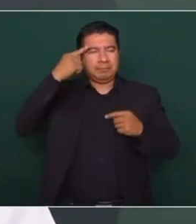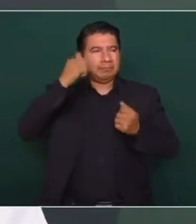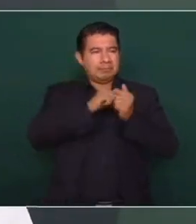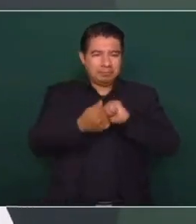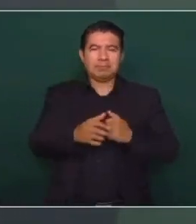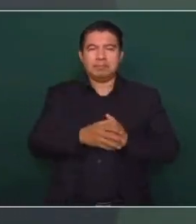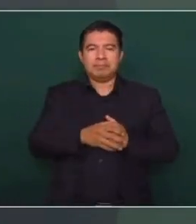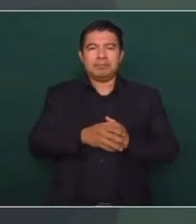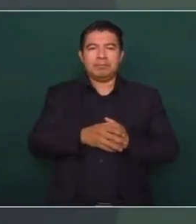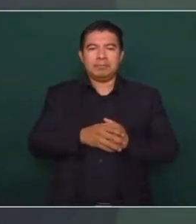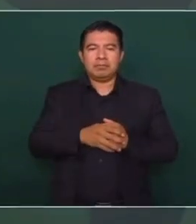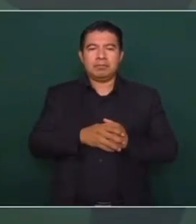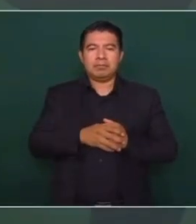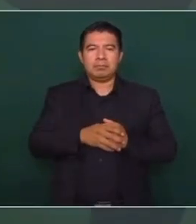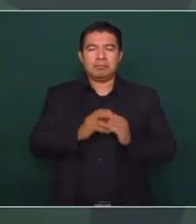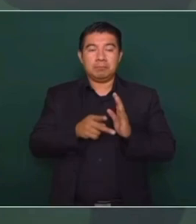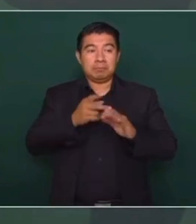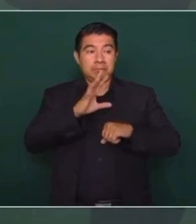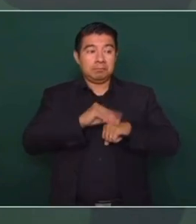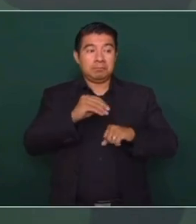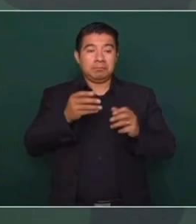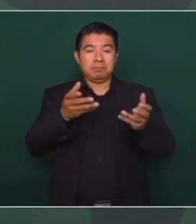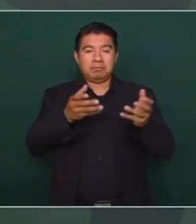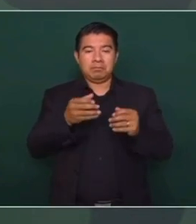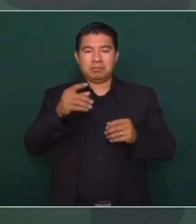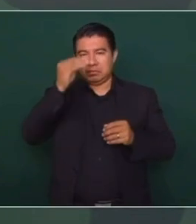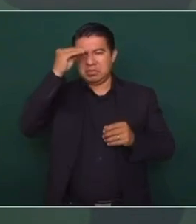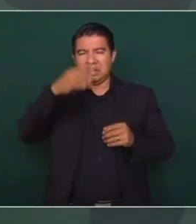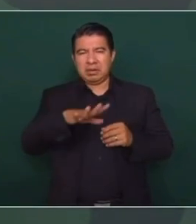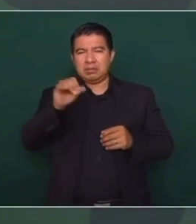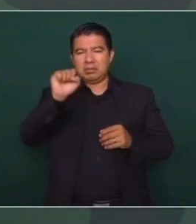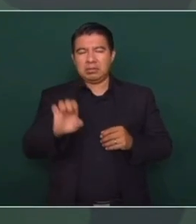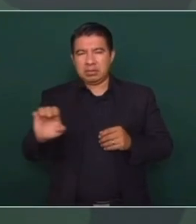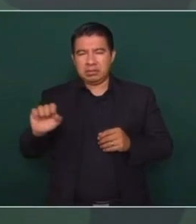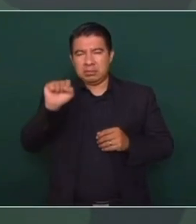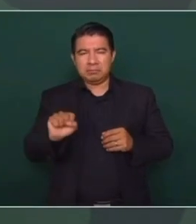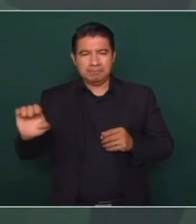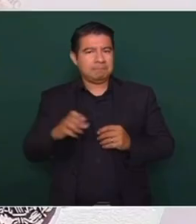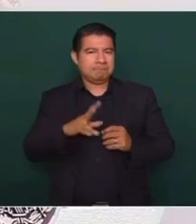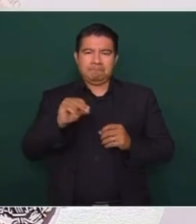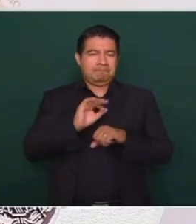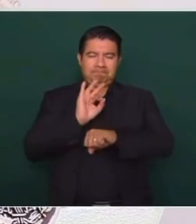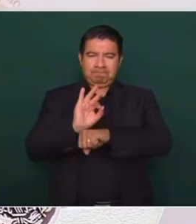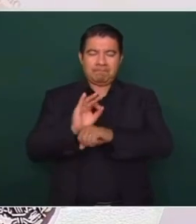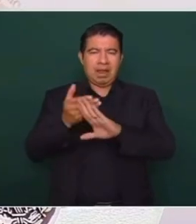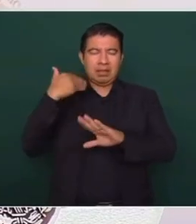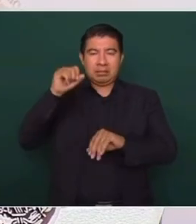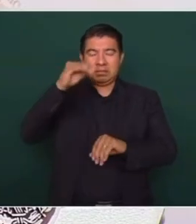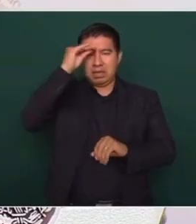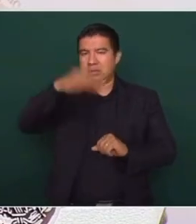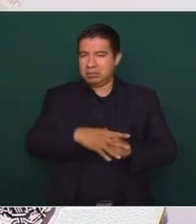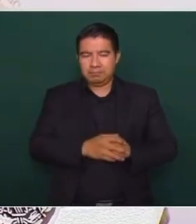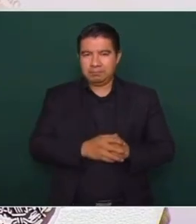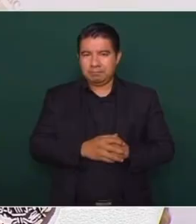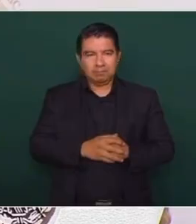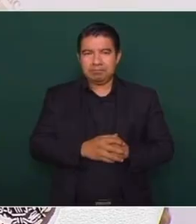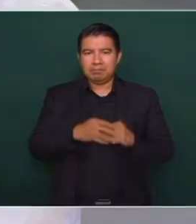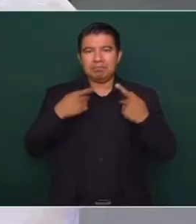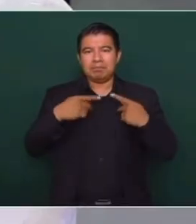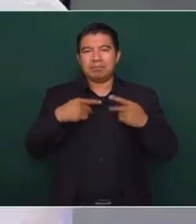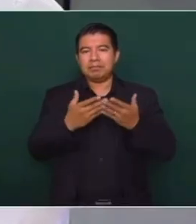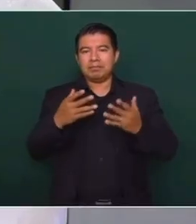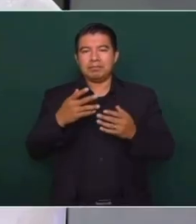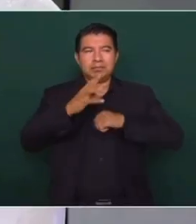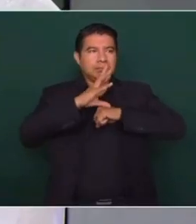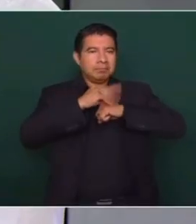se va a permitir que se abandonen los estados del sureste como sucedía antes. La gente ya no lo va